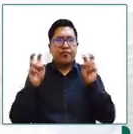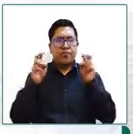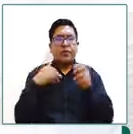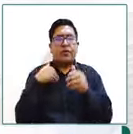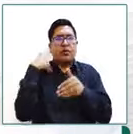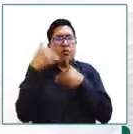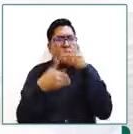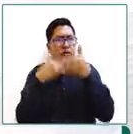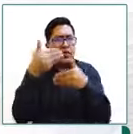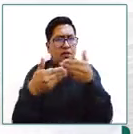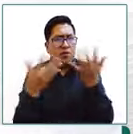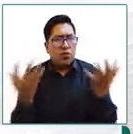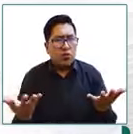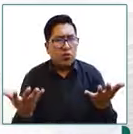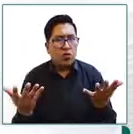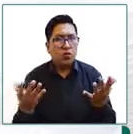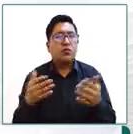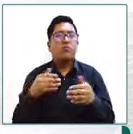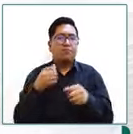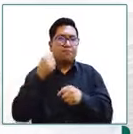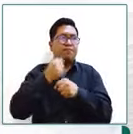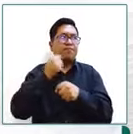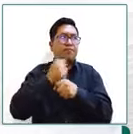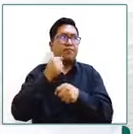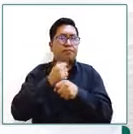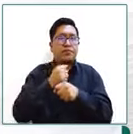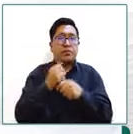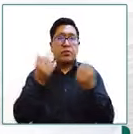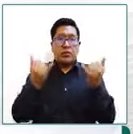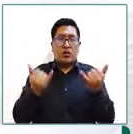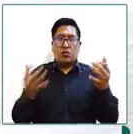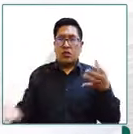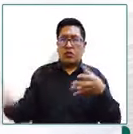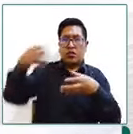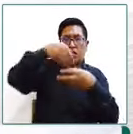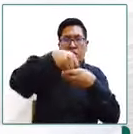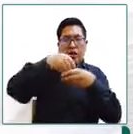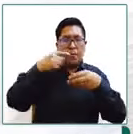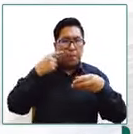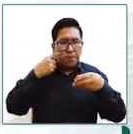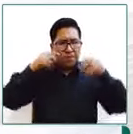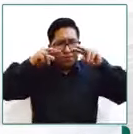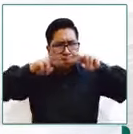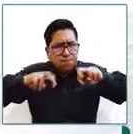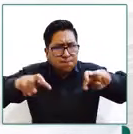procedimientos que se han ido aplicando y que en esta investigación también se han ido